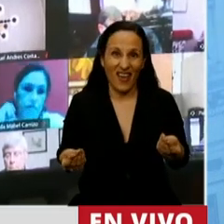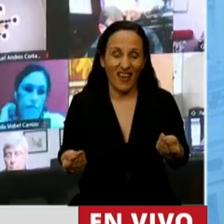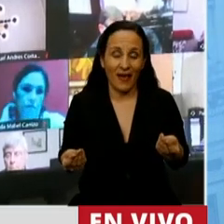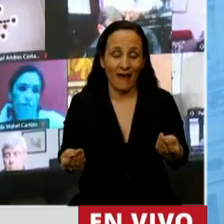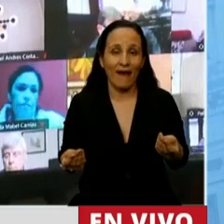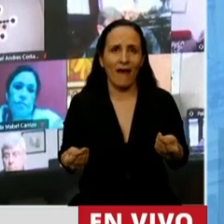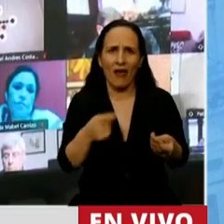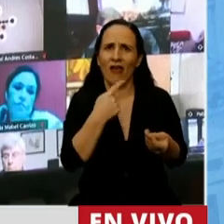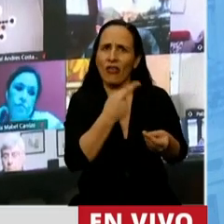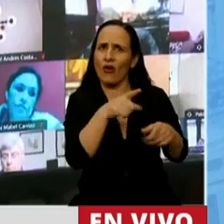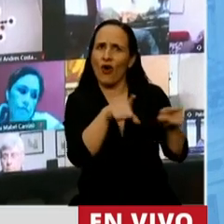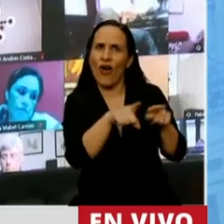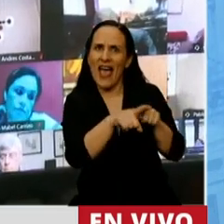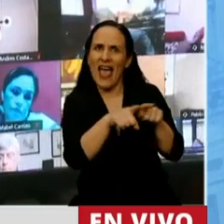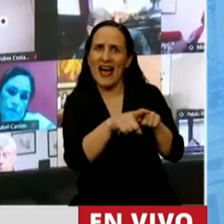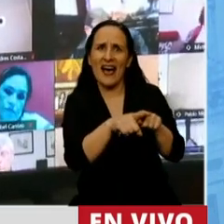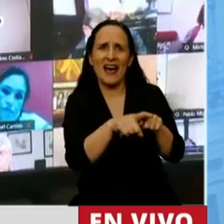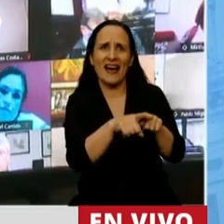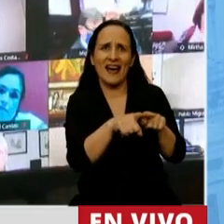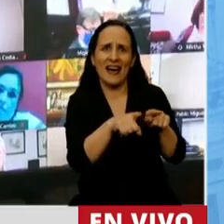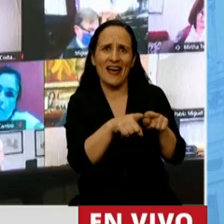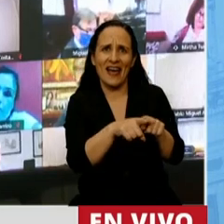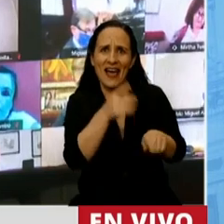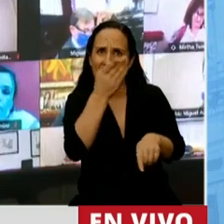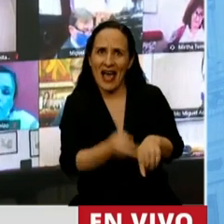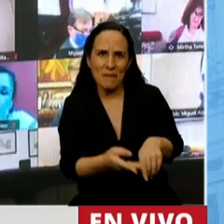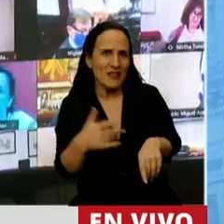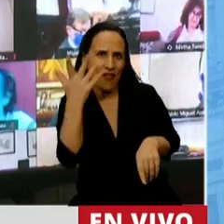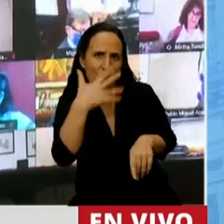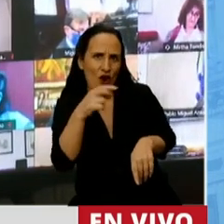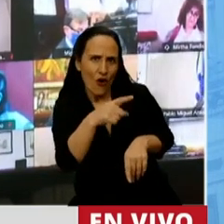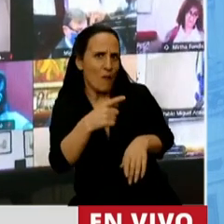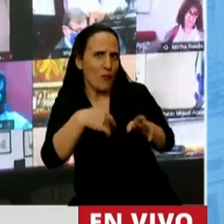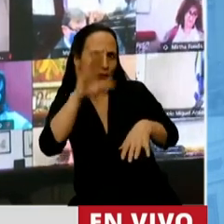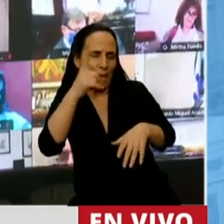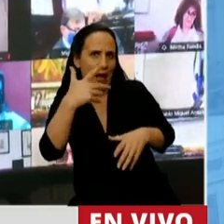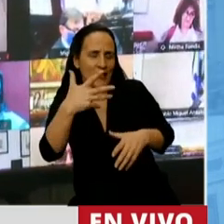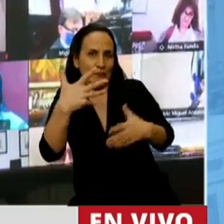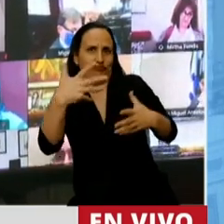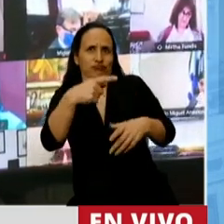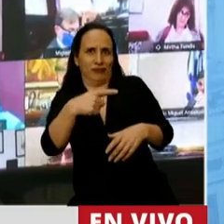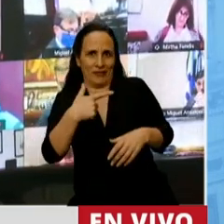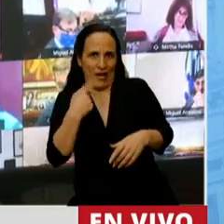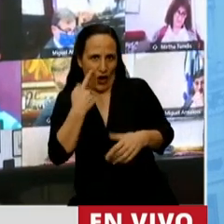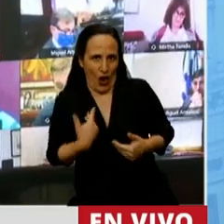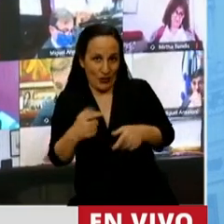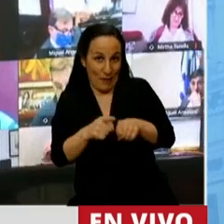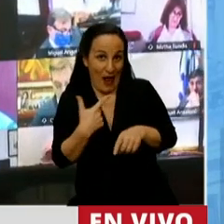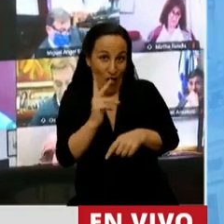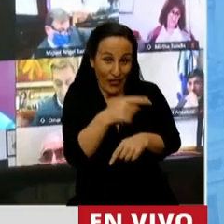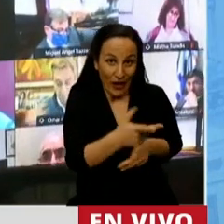que su hermano Mauricio era el hijo de P más grande que haya conocido, que